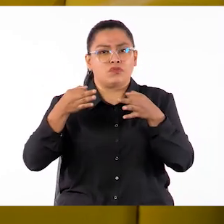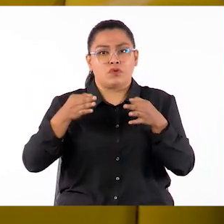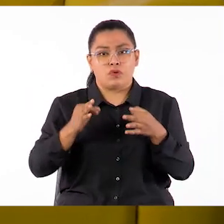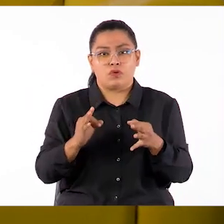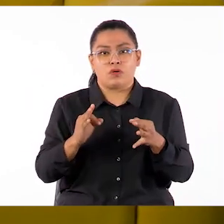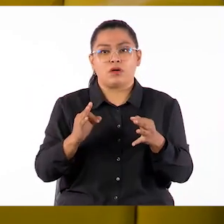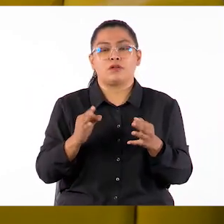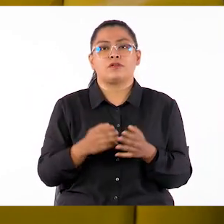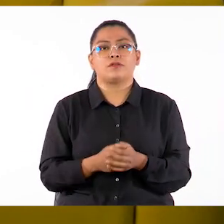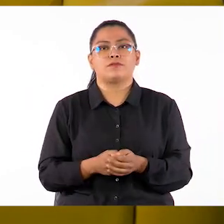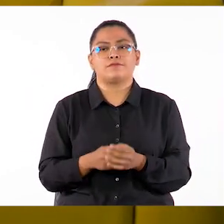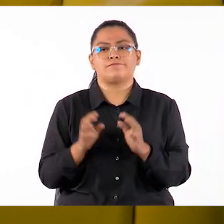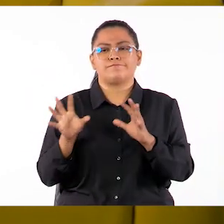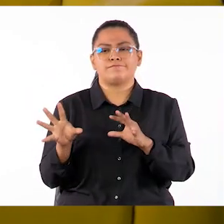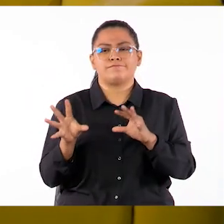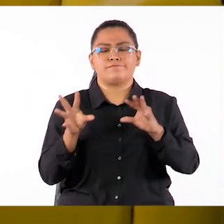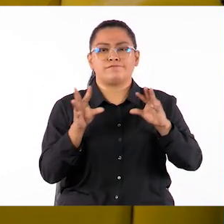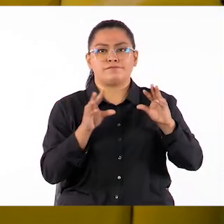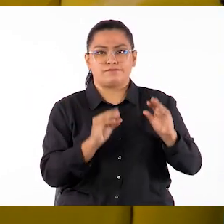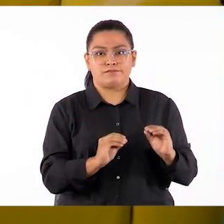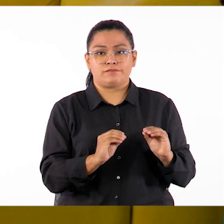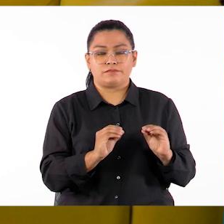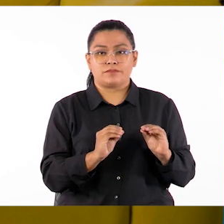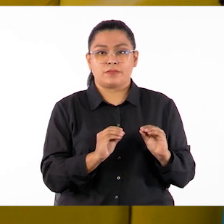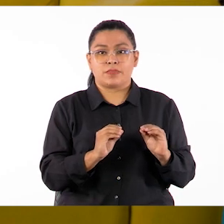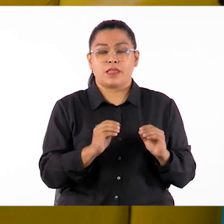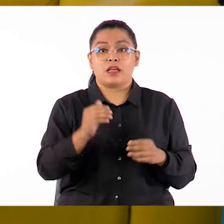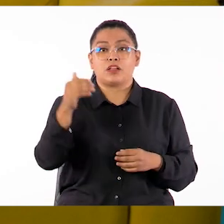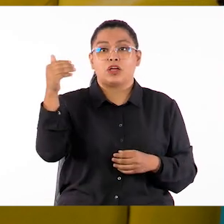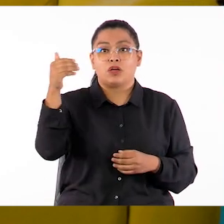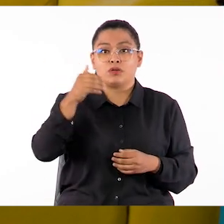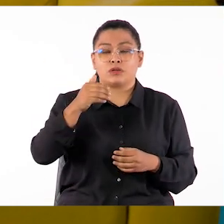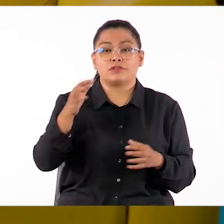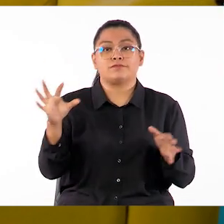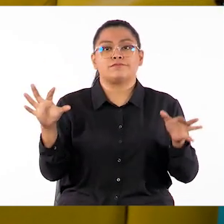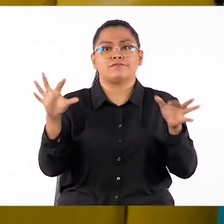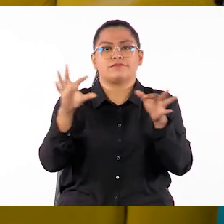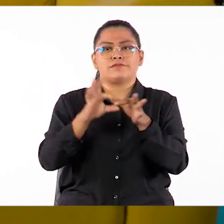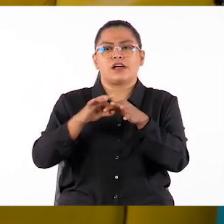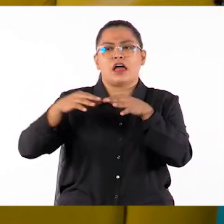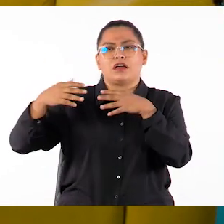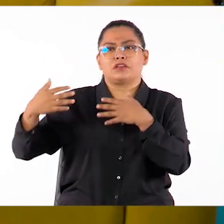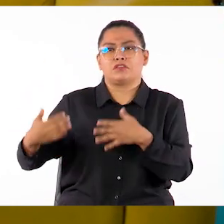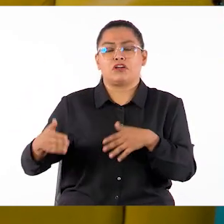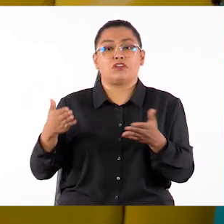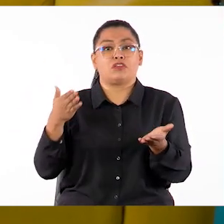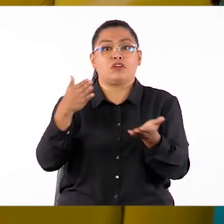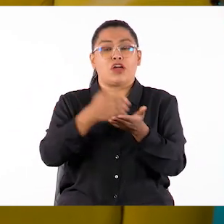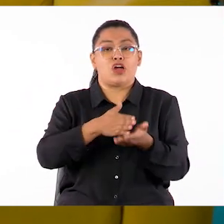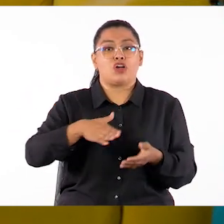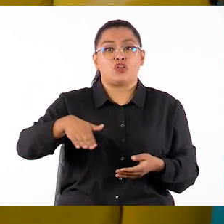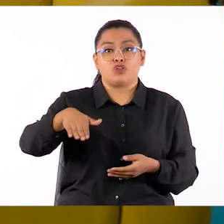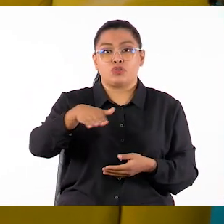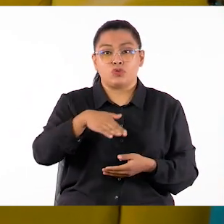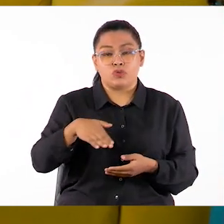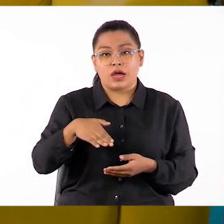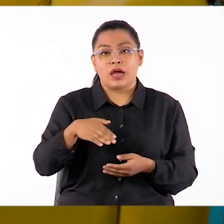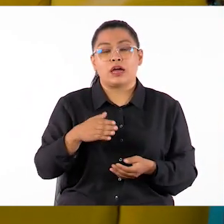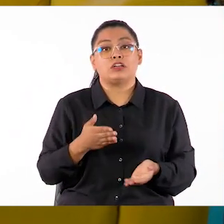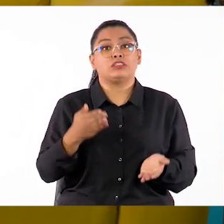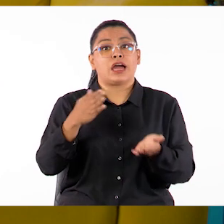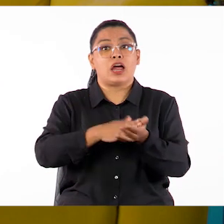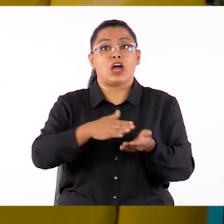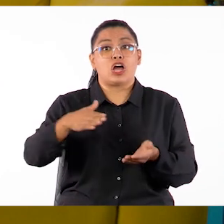diferentes modelos educativos relacionados con las actividades presenciales, semipresenciales y las no